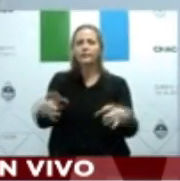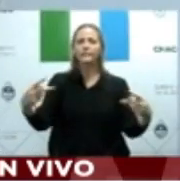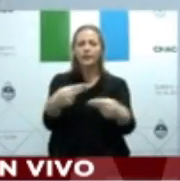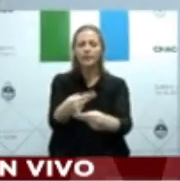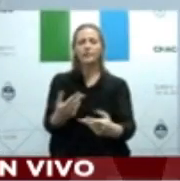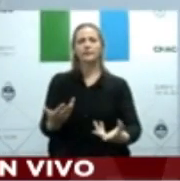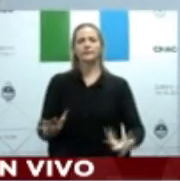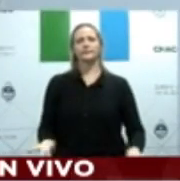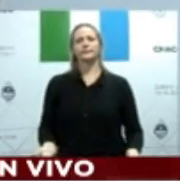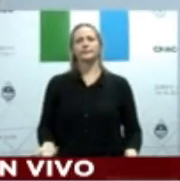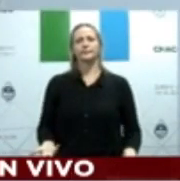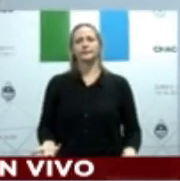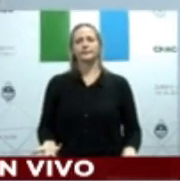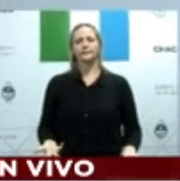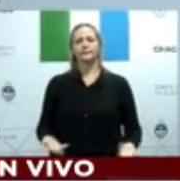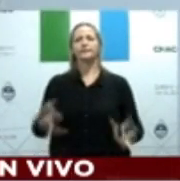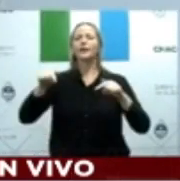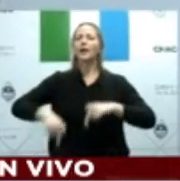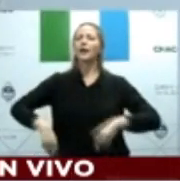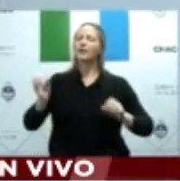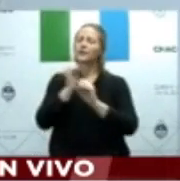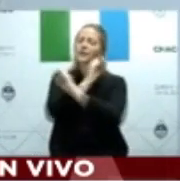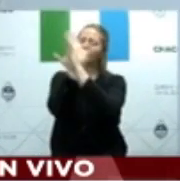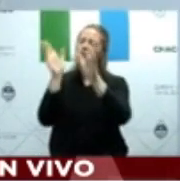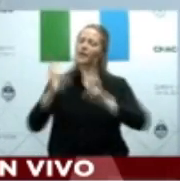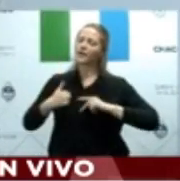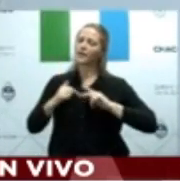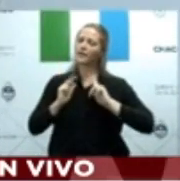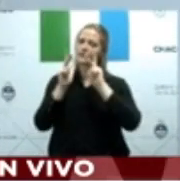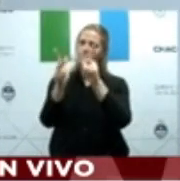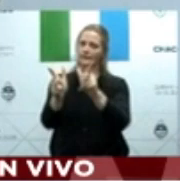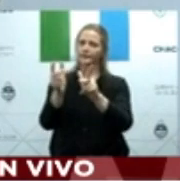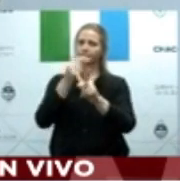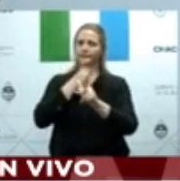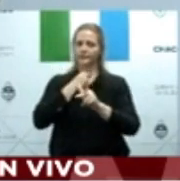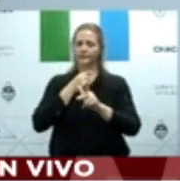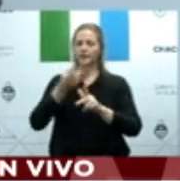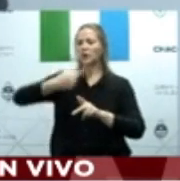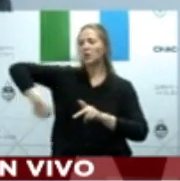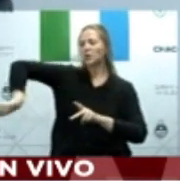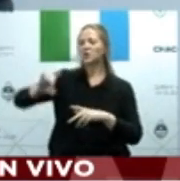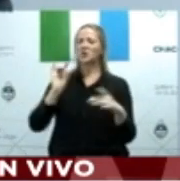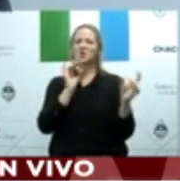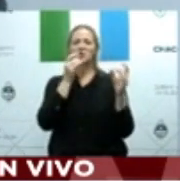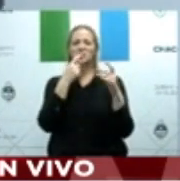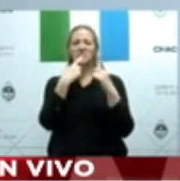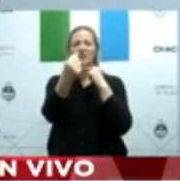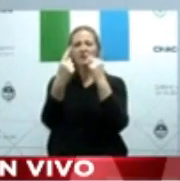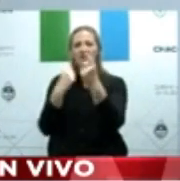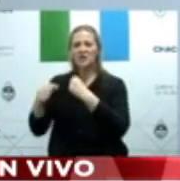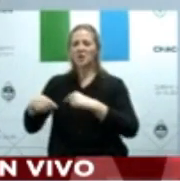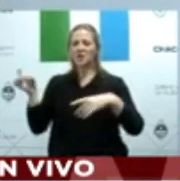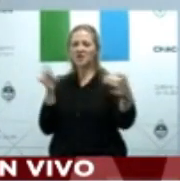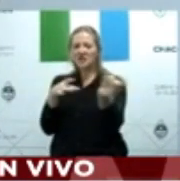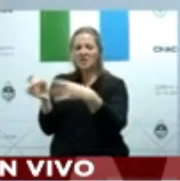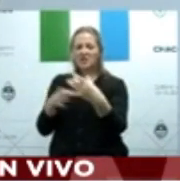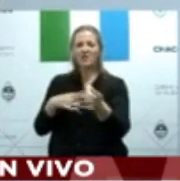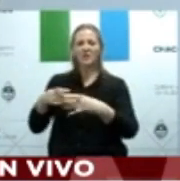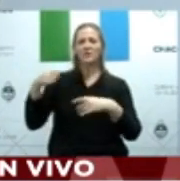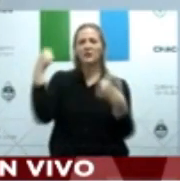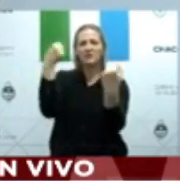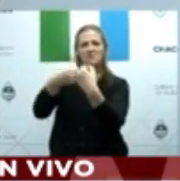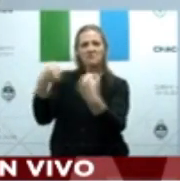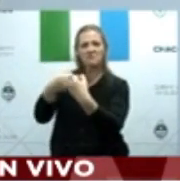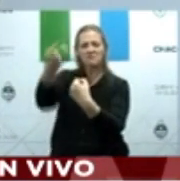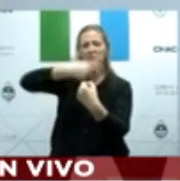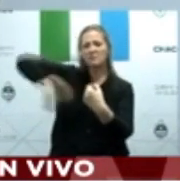nosotros no nos peleamos con nadie, ni nos vamos a pelear con nadie. Con nadie. Vuelvo a insistir, con nadie.